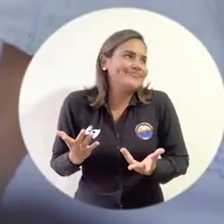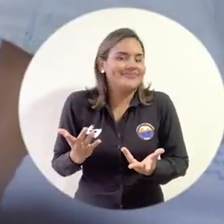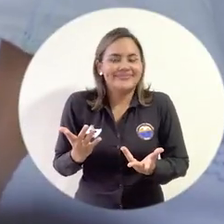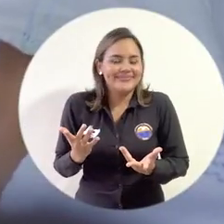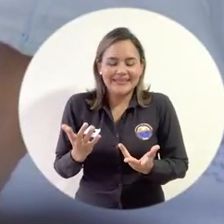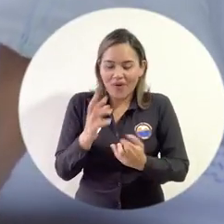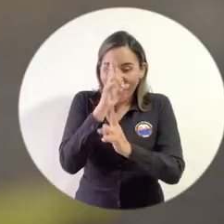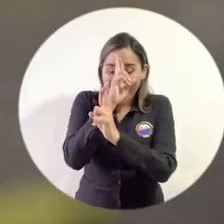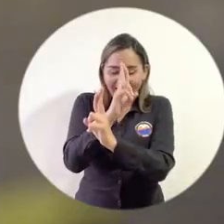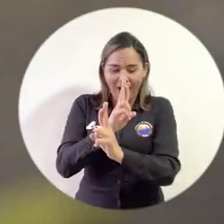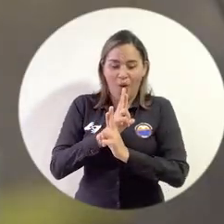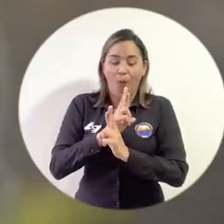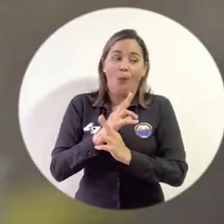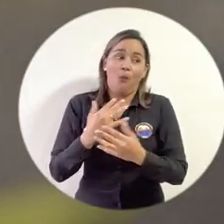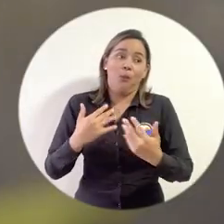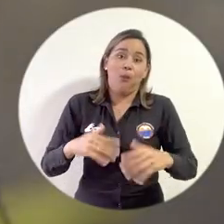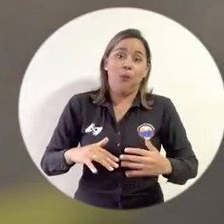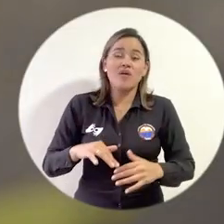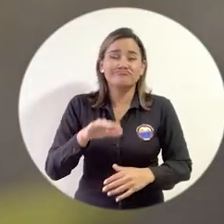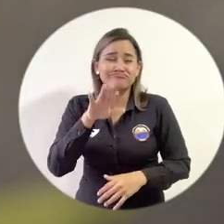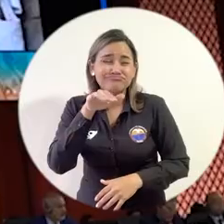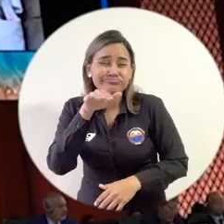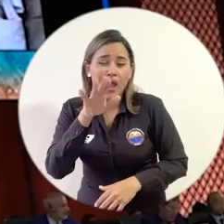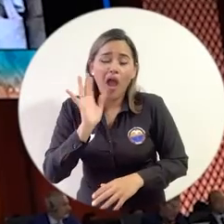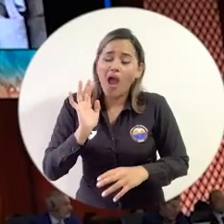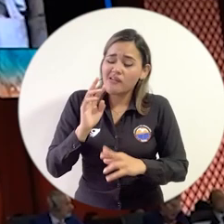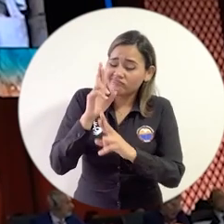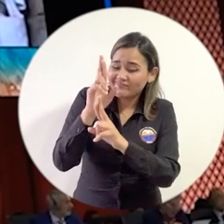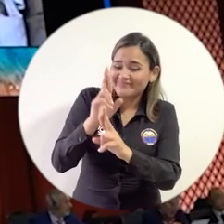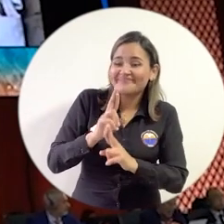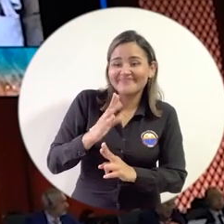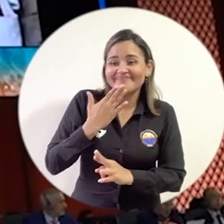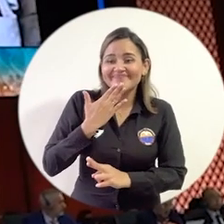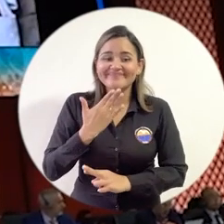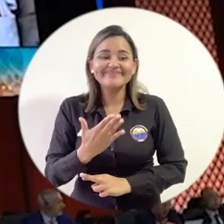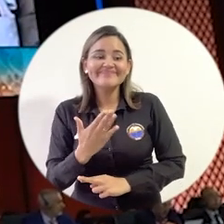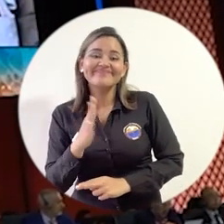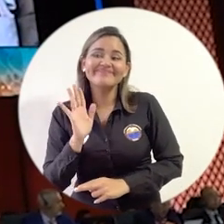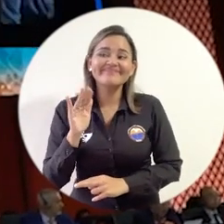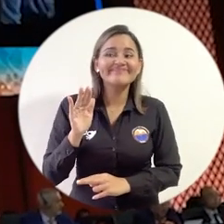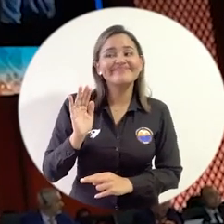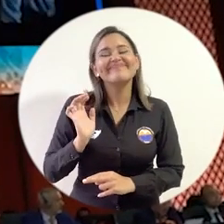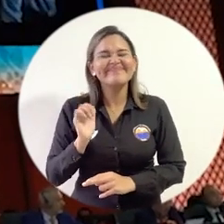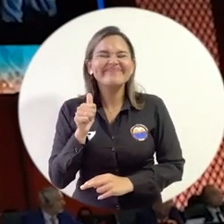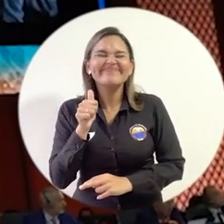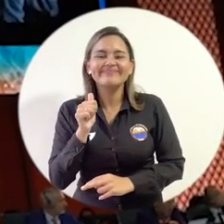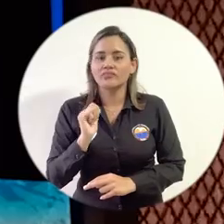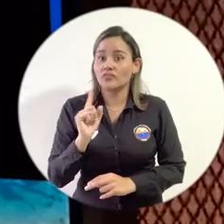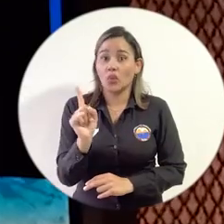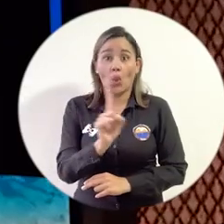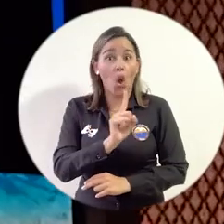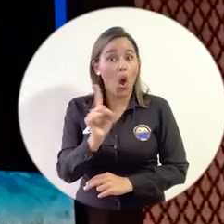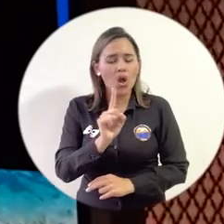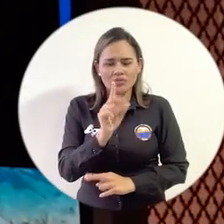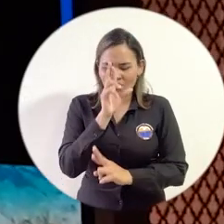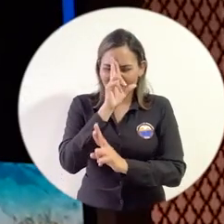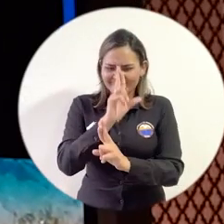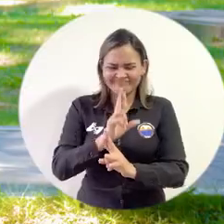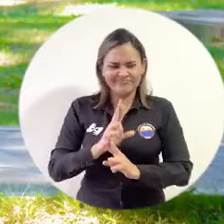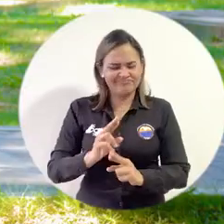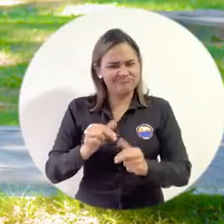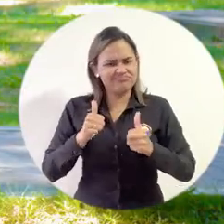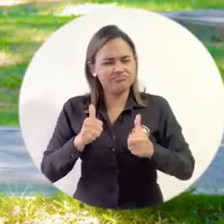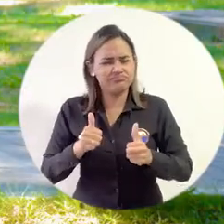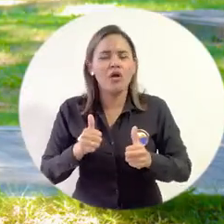reconocimiento no es solo el hecho de ese reconocimiento superficial que hay, sino que detrás hay todo un